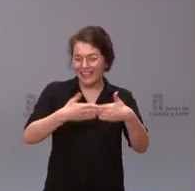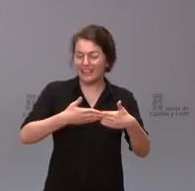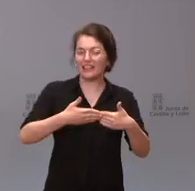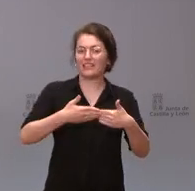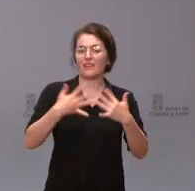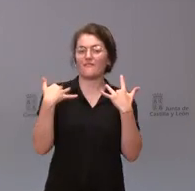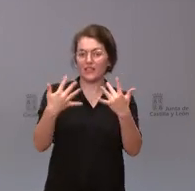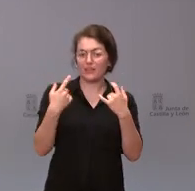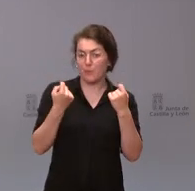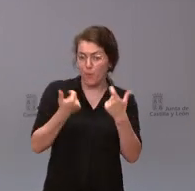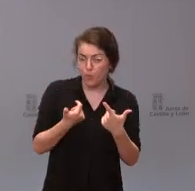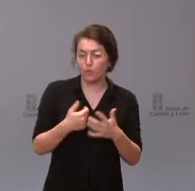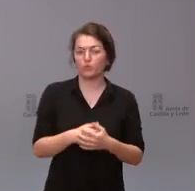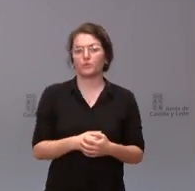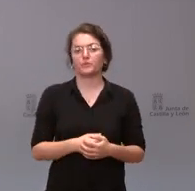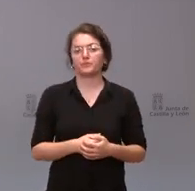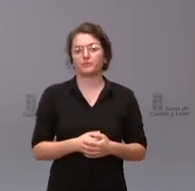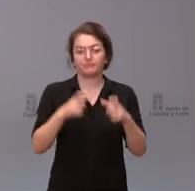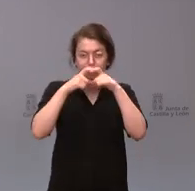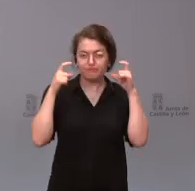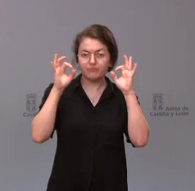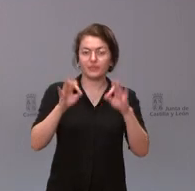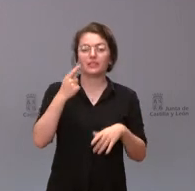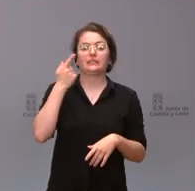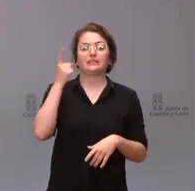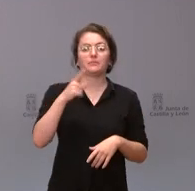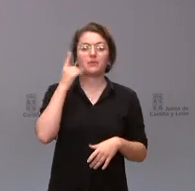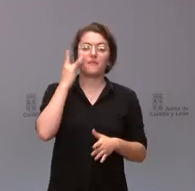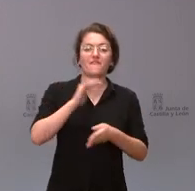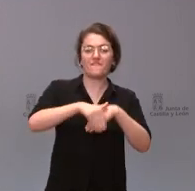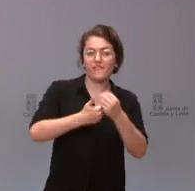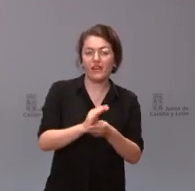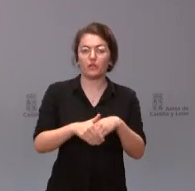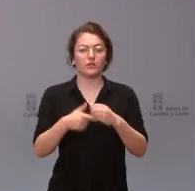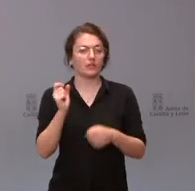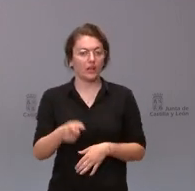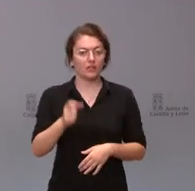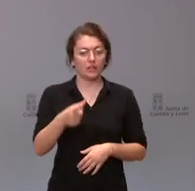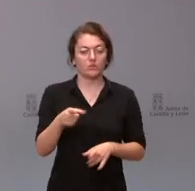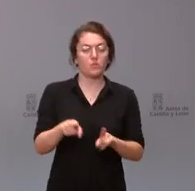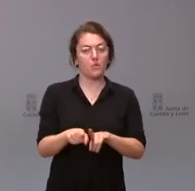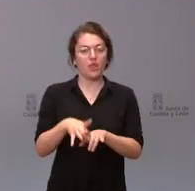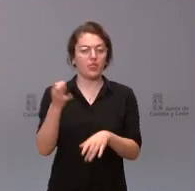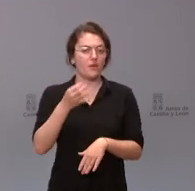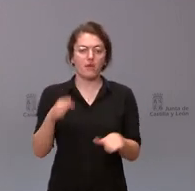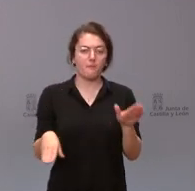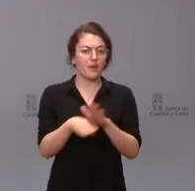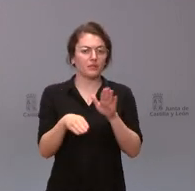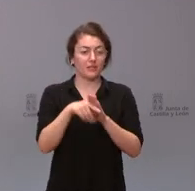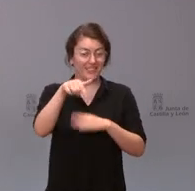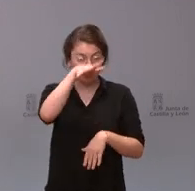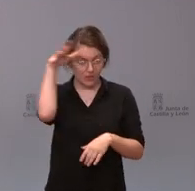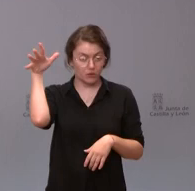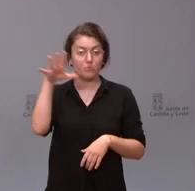el uso frecuente de la higiene de manos son elementos y factores que también deberíamos mantener en este verano sabiendo que